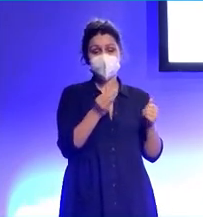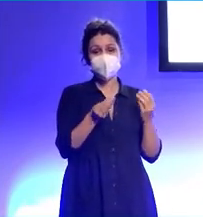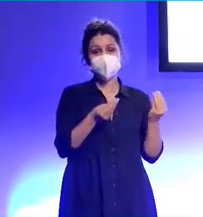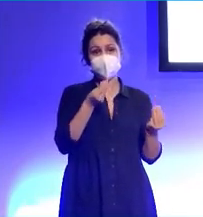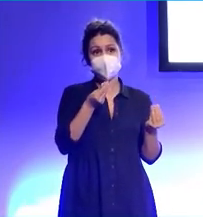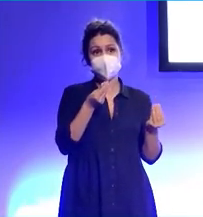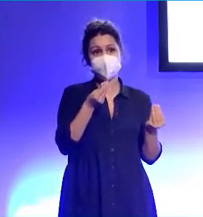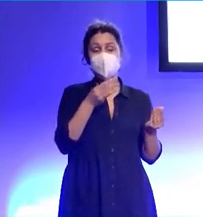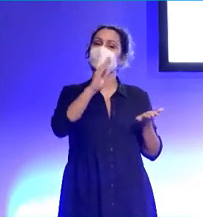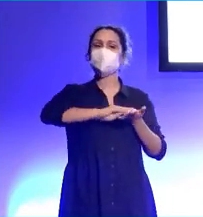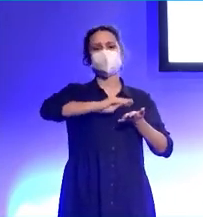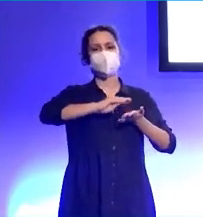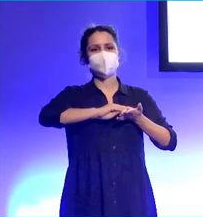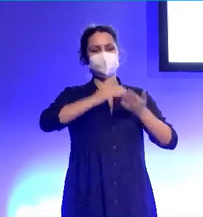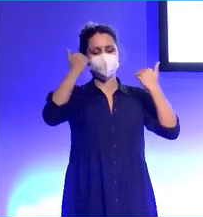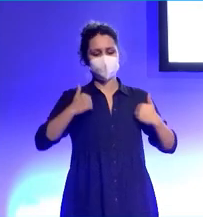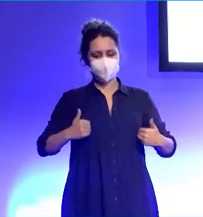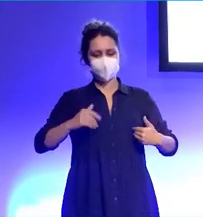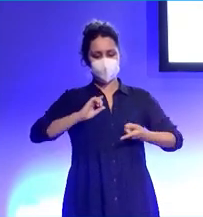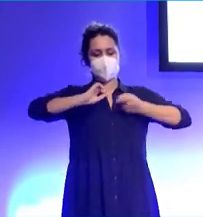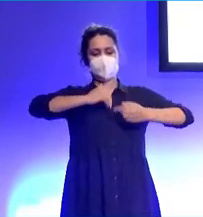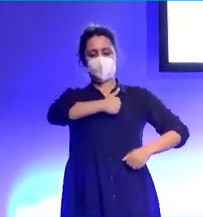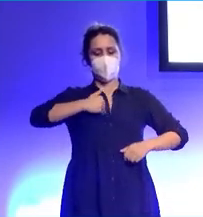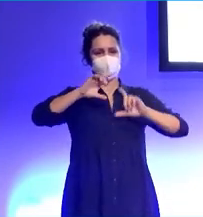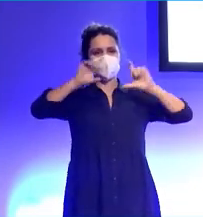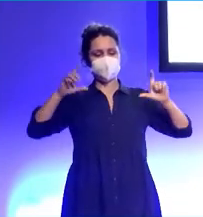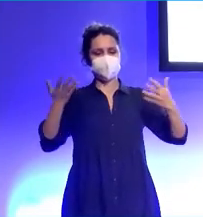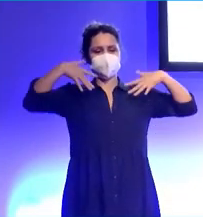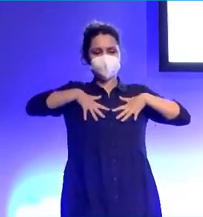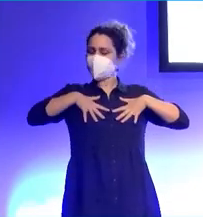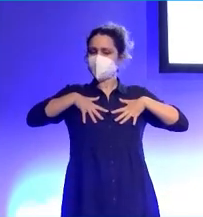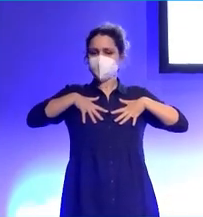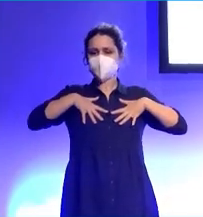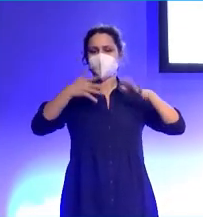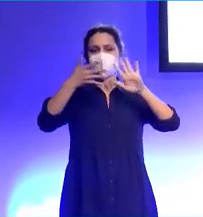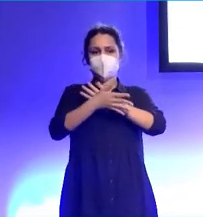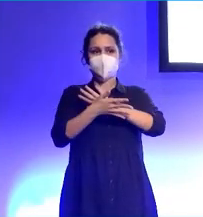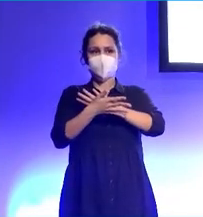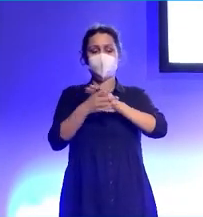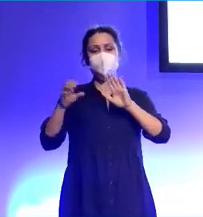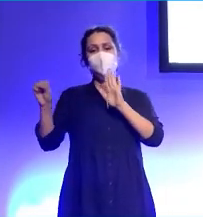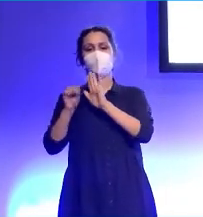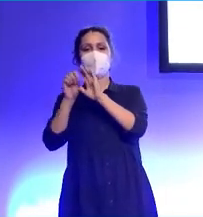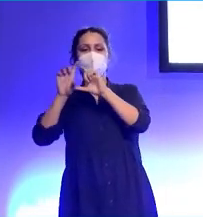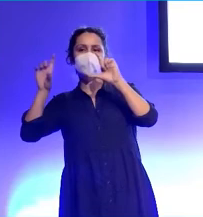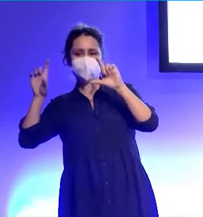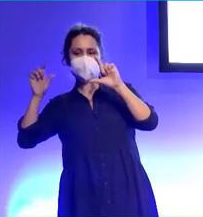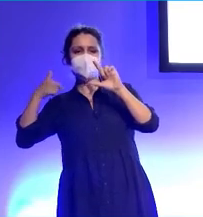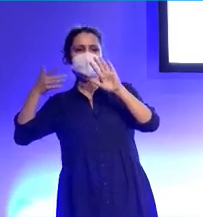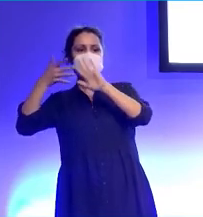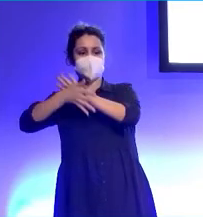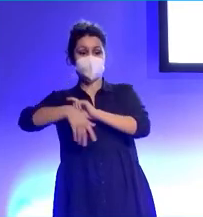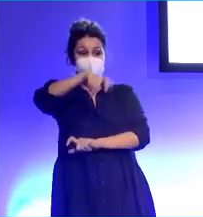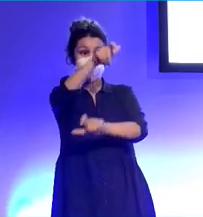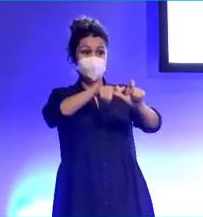muchas veces nos ponemos en el papel de empresa. Digamos, en el papel de empresa, mal. En el papel medio corporativo en el que vamos muy salidos buscando